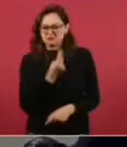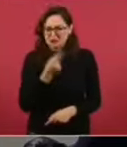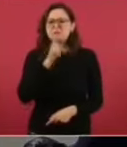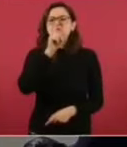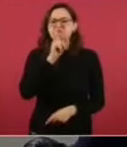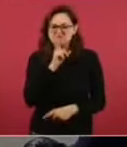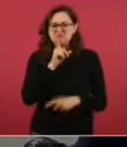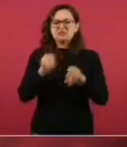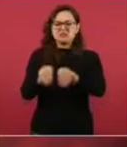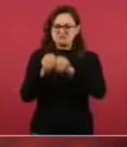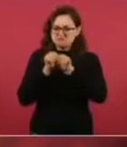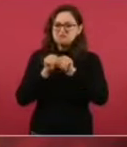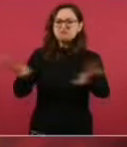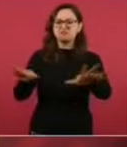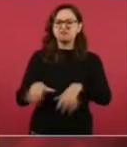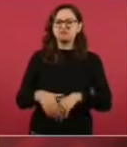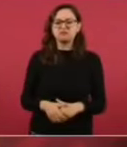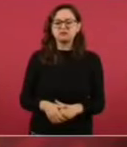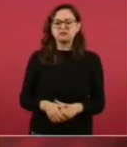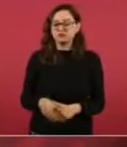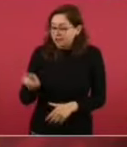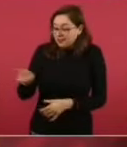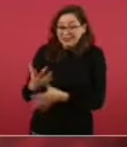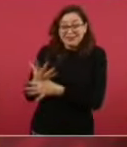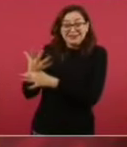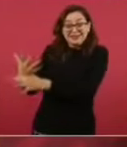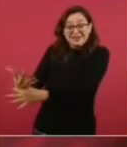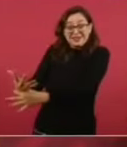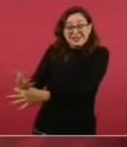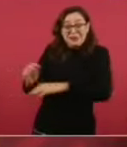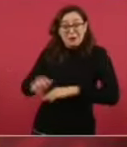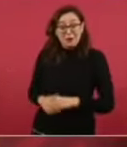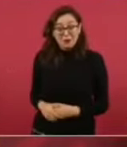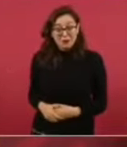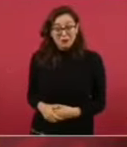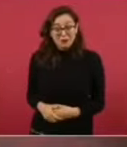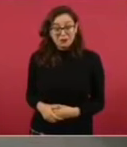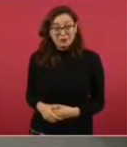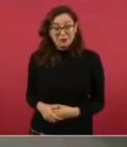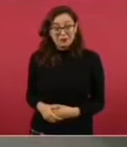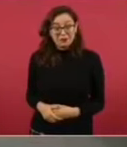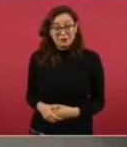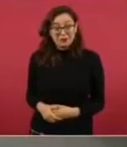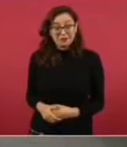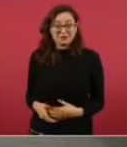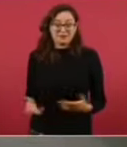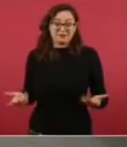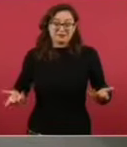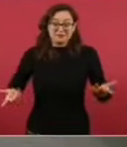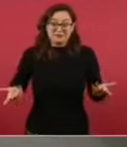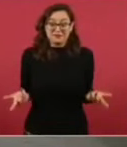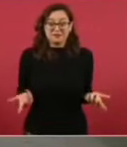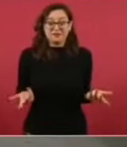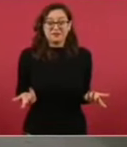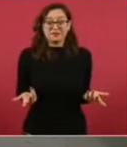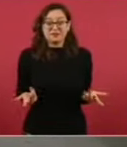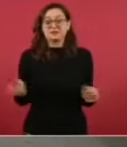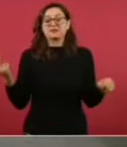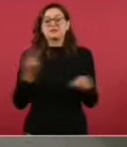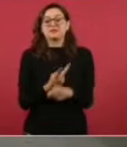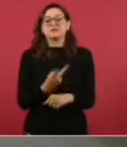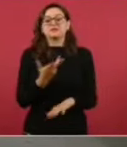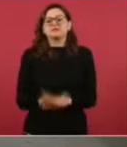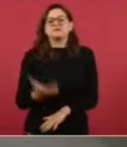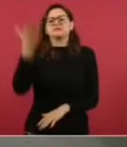Lo confiesa, pero estos asuntos antes no se trataban,